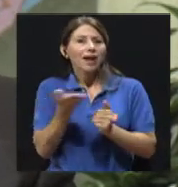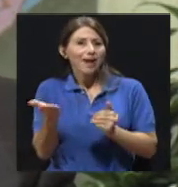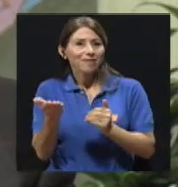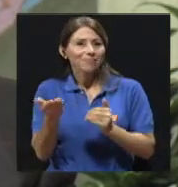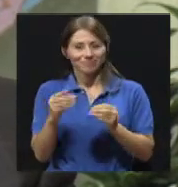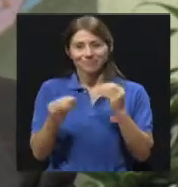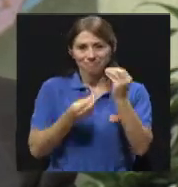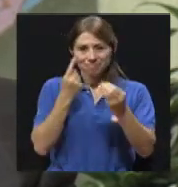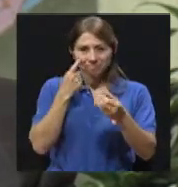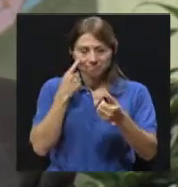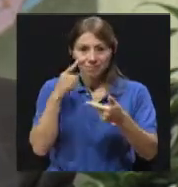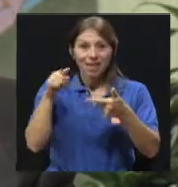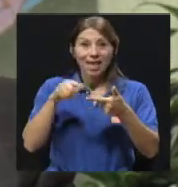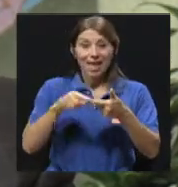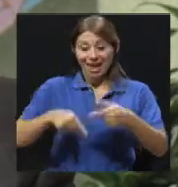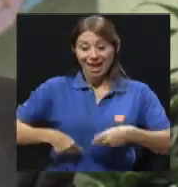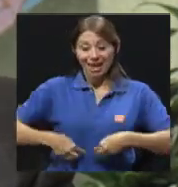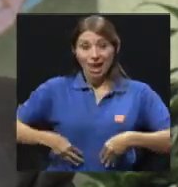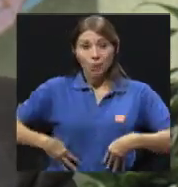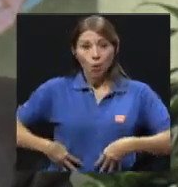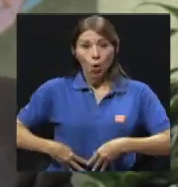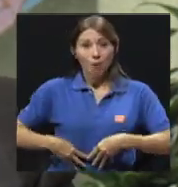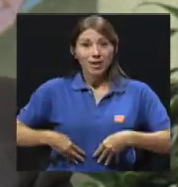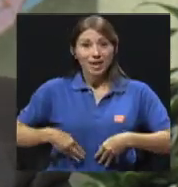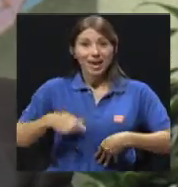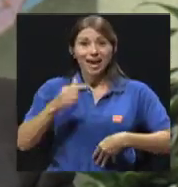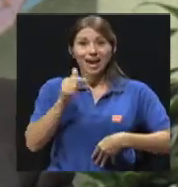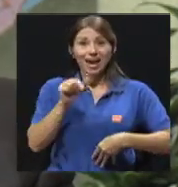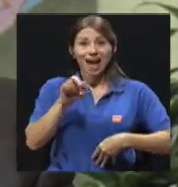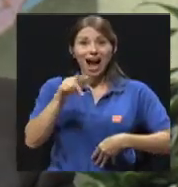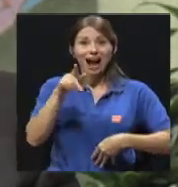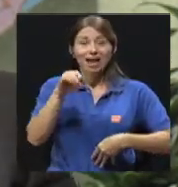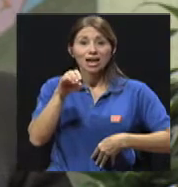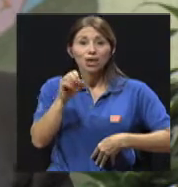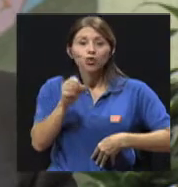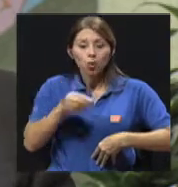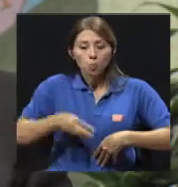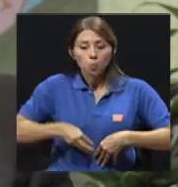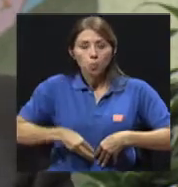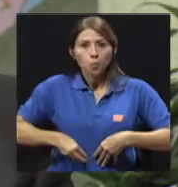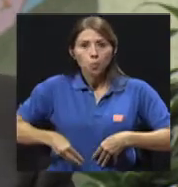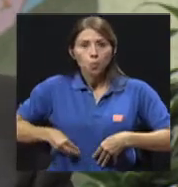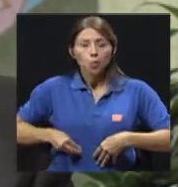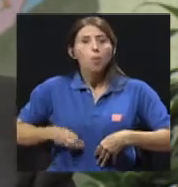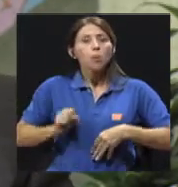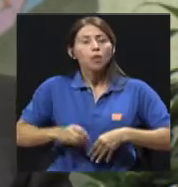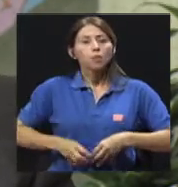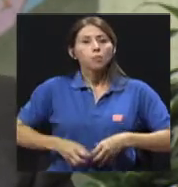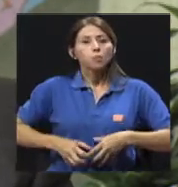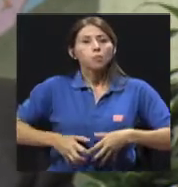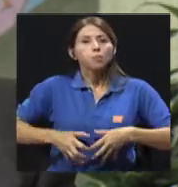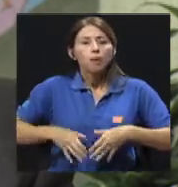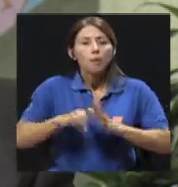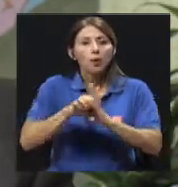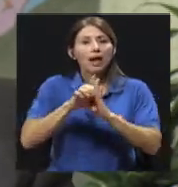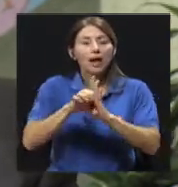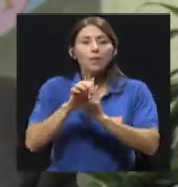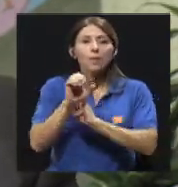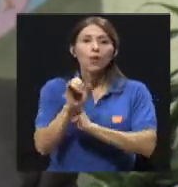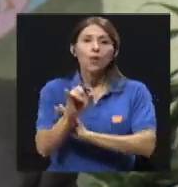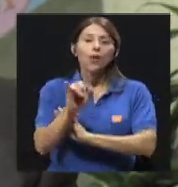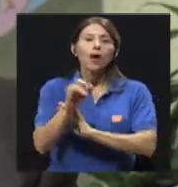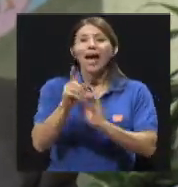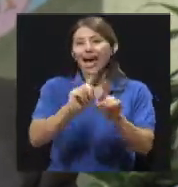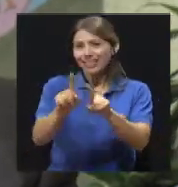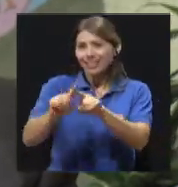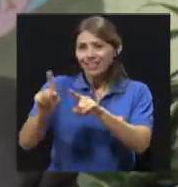ganglios dentro del abdomen a consecuencia de infecciones en otros sitios. Por ejemplo, la faringuamigdalitis aguda produce inflamación de los